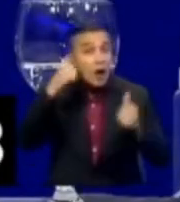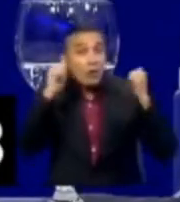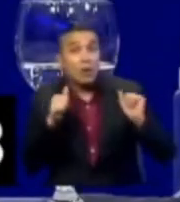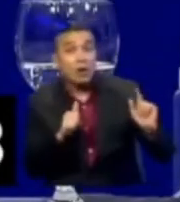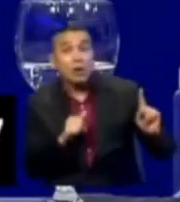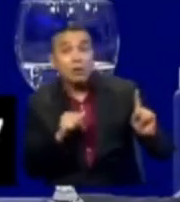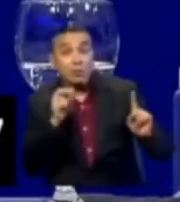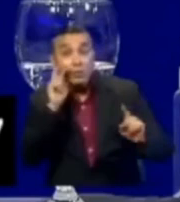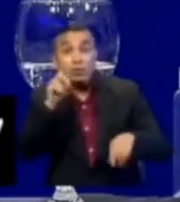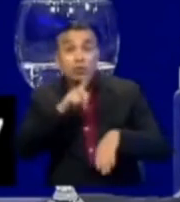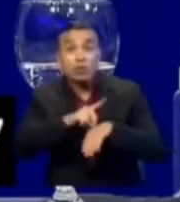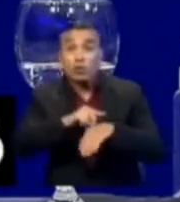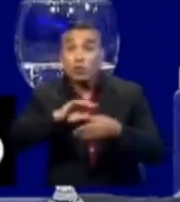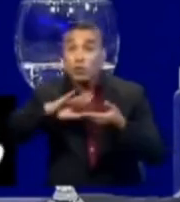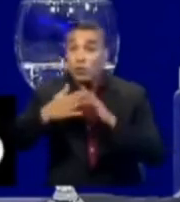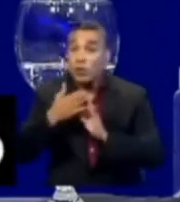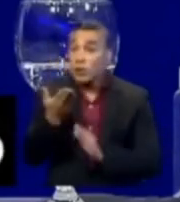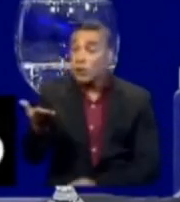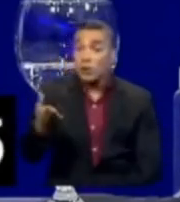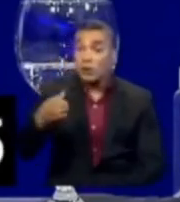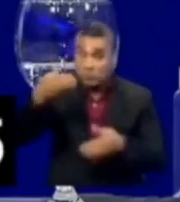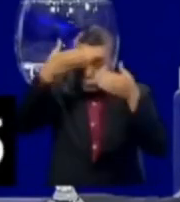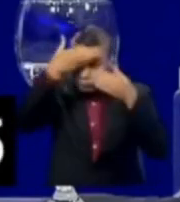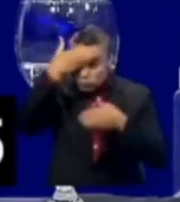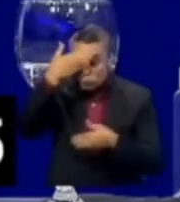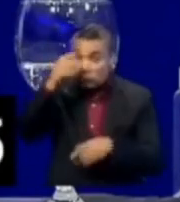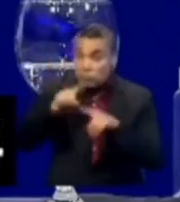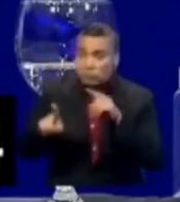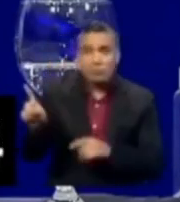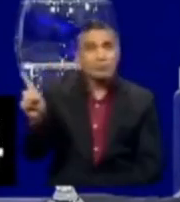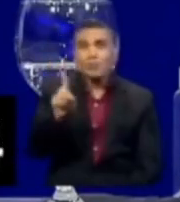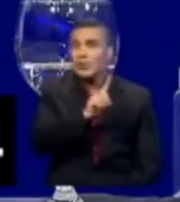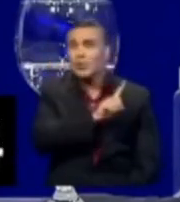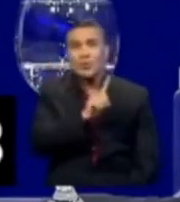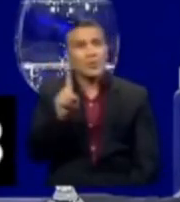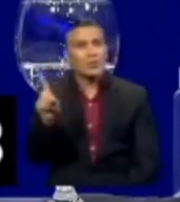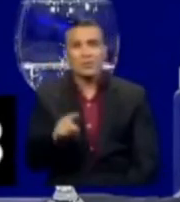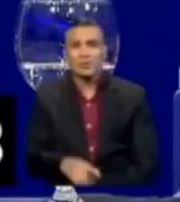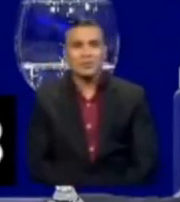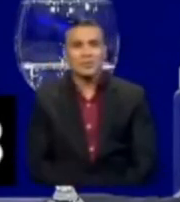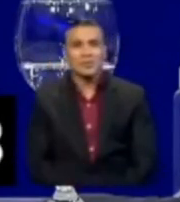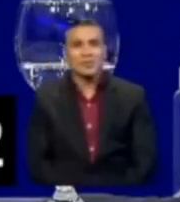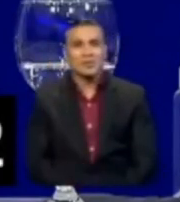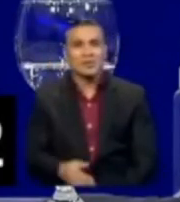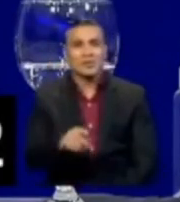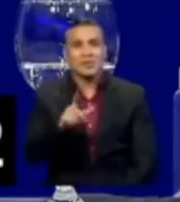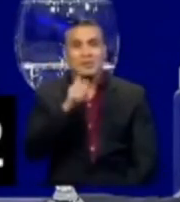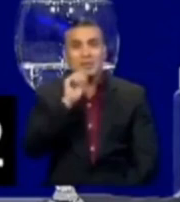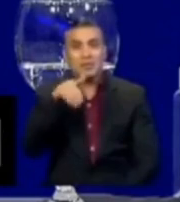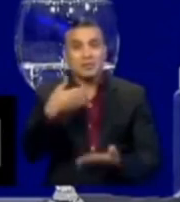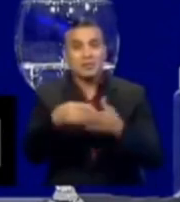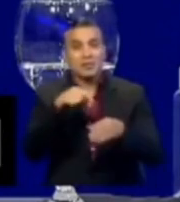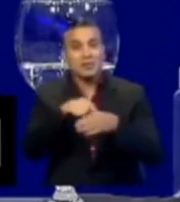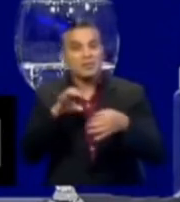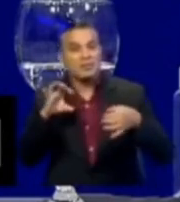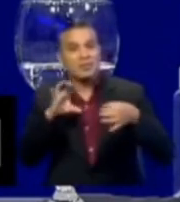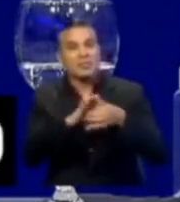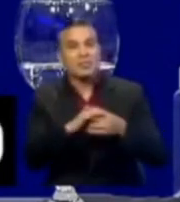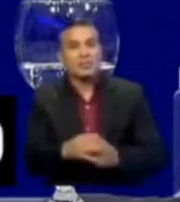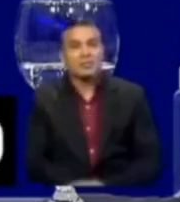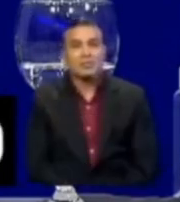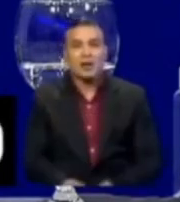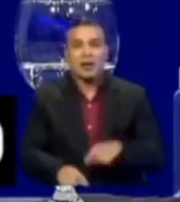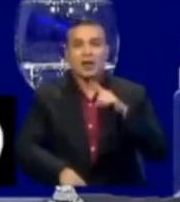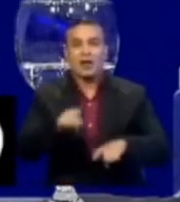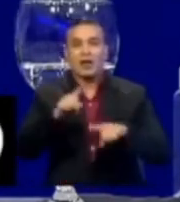Ustedes ven ahí al médico de la comunidad, a la enfermera vecina. No, no pues, saben lo que tienen todos ellos en común, que son